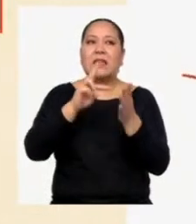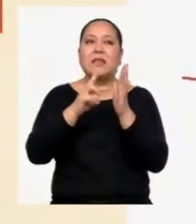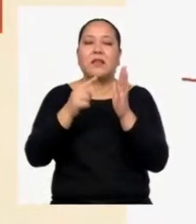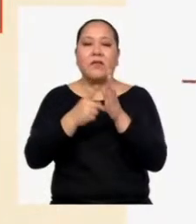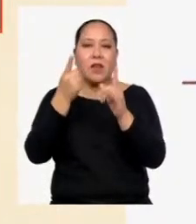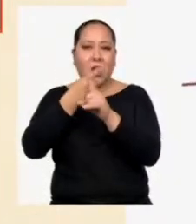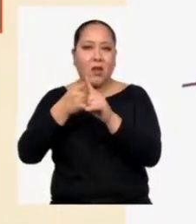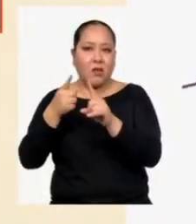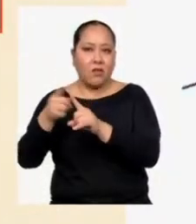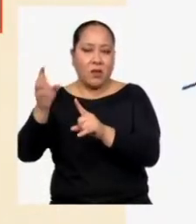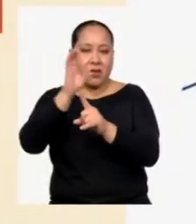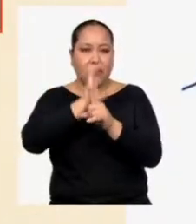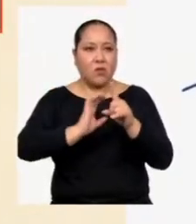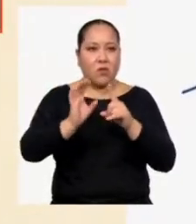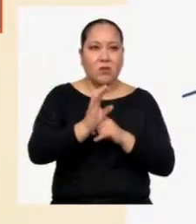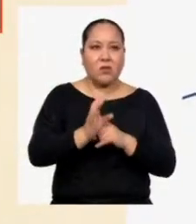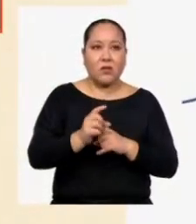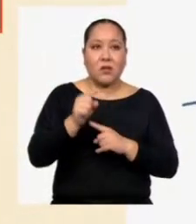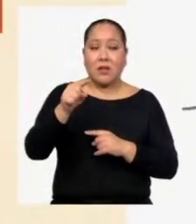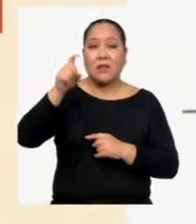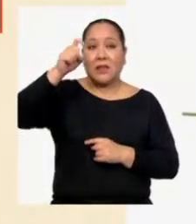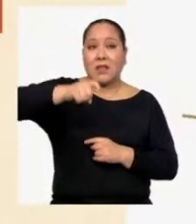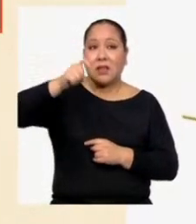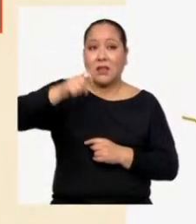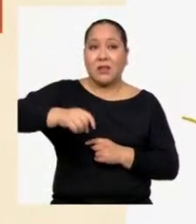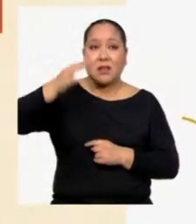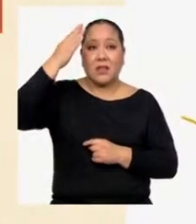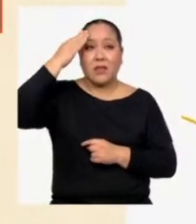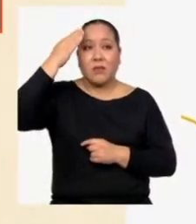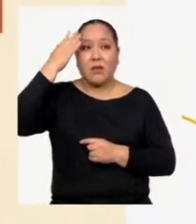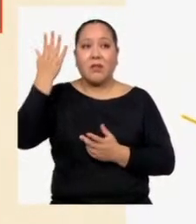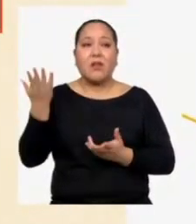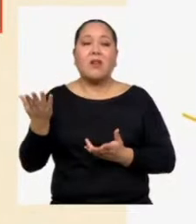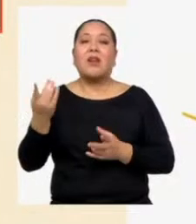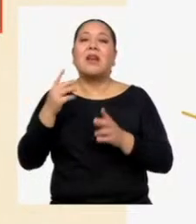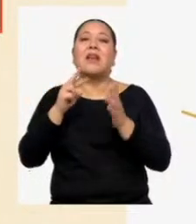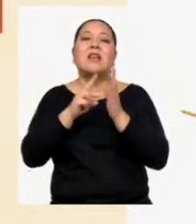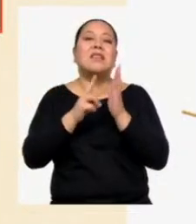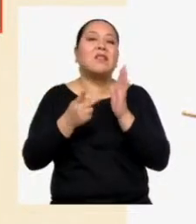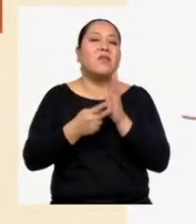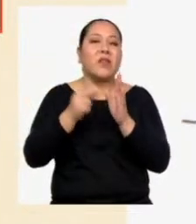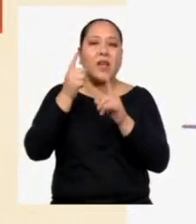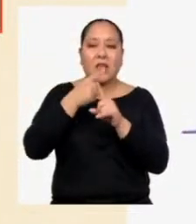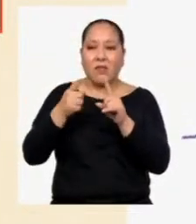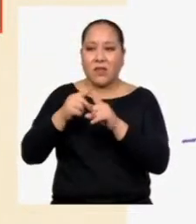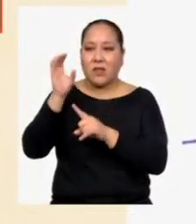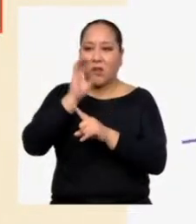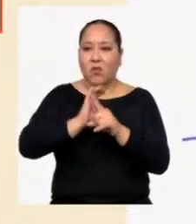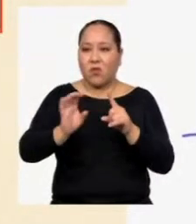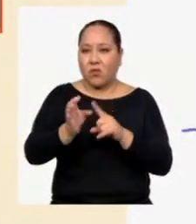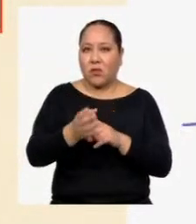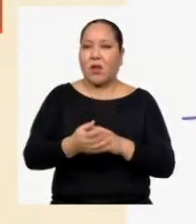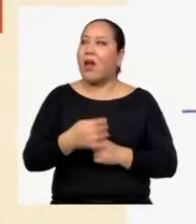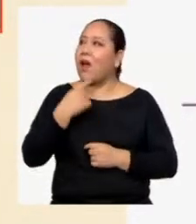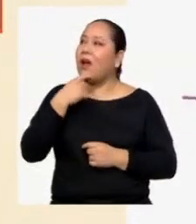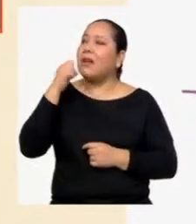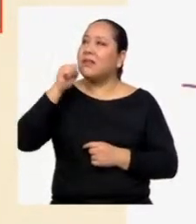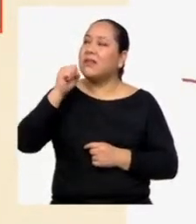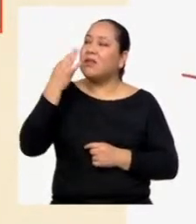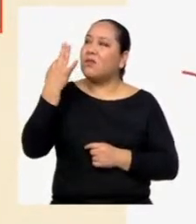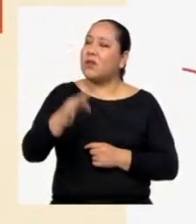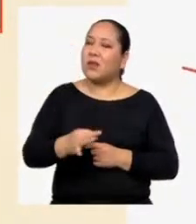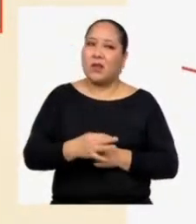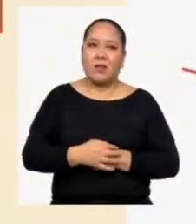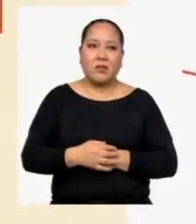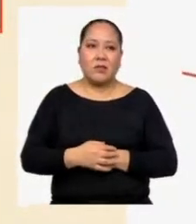la diversidad cultural Es muy necesario que sepamos qué es la diversidad cultural Es verdad, en